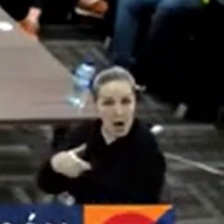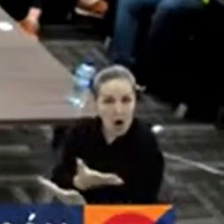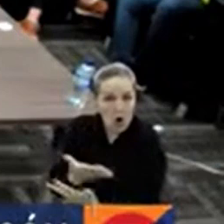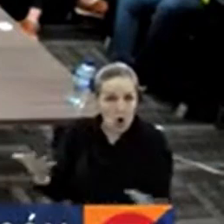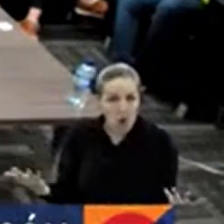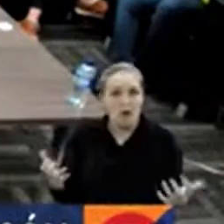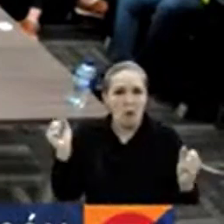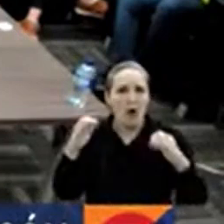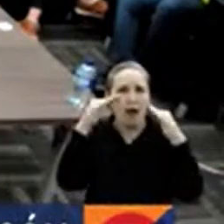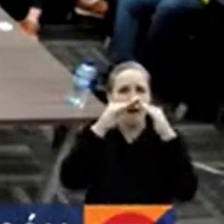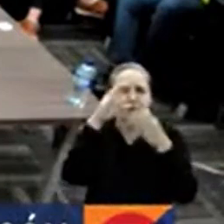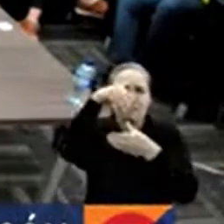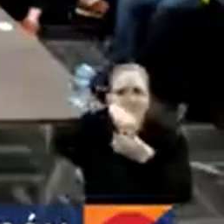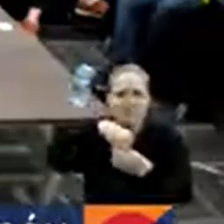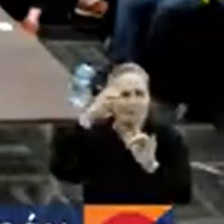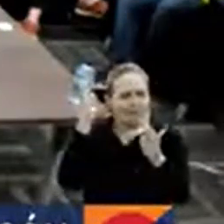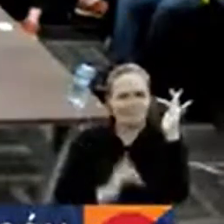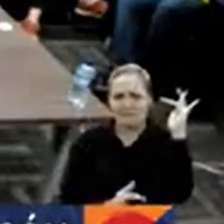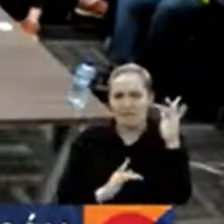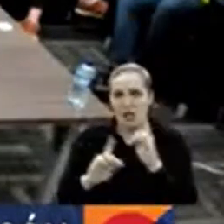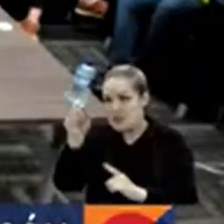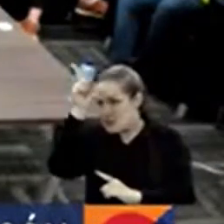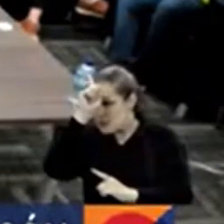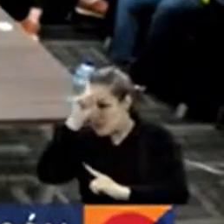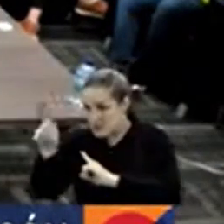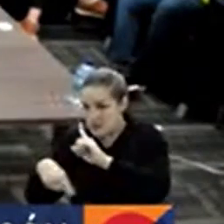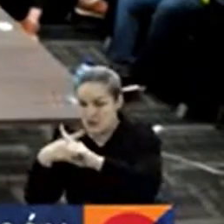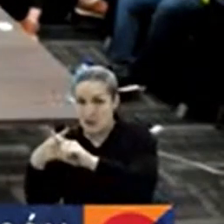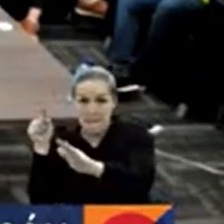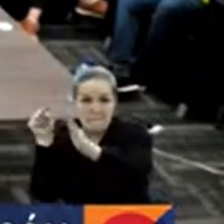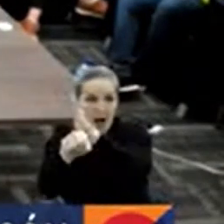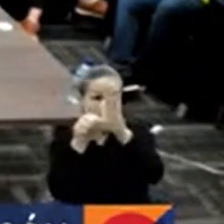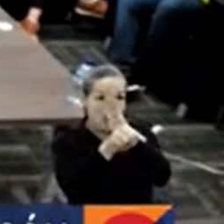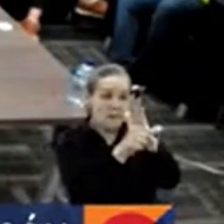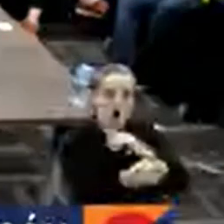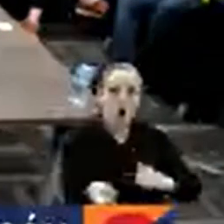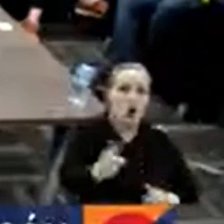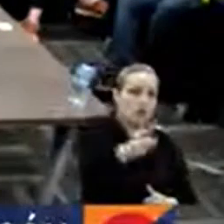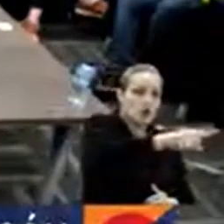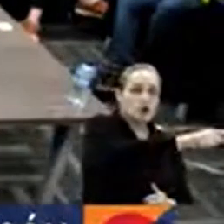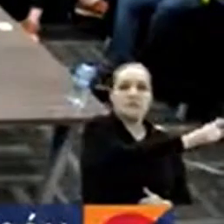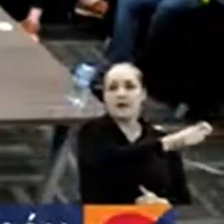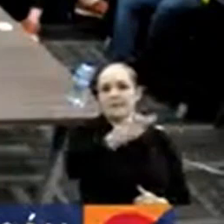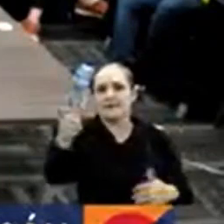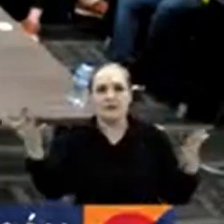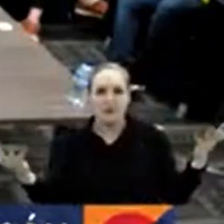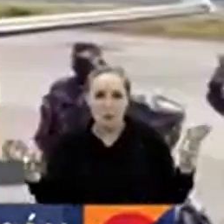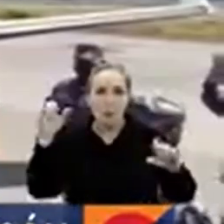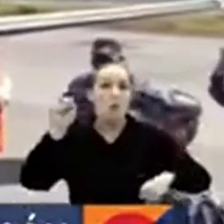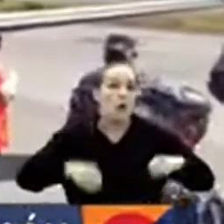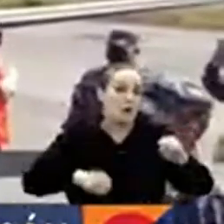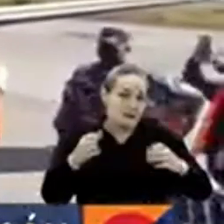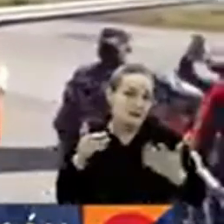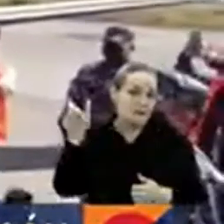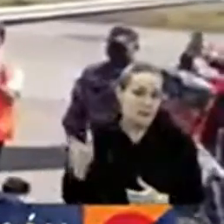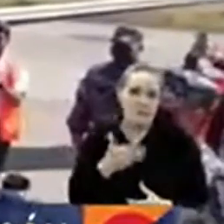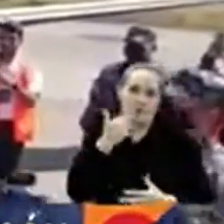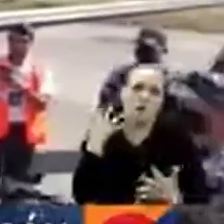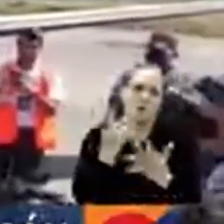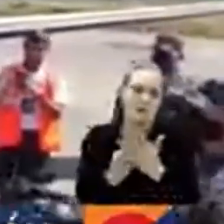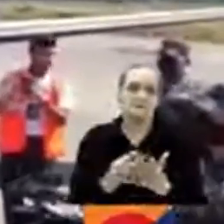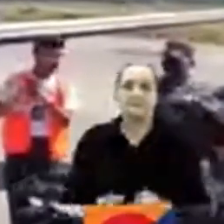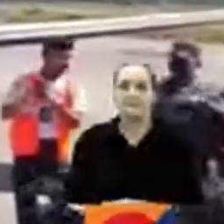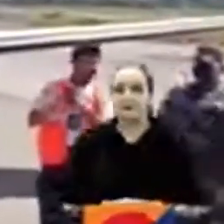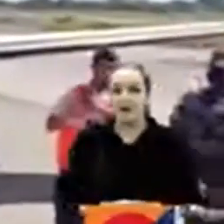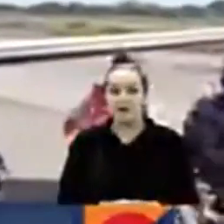coordinar con otras personas el homicidio, otros homicidios de otras figuras públicas. La defensa de las